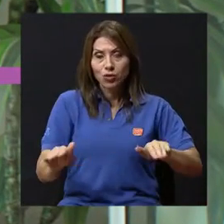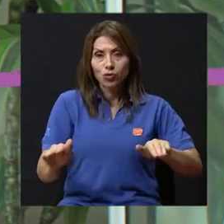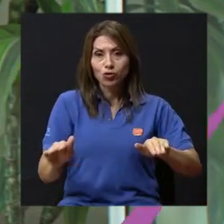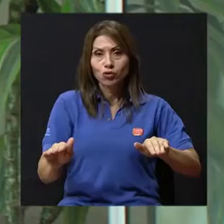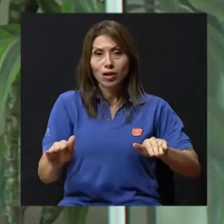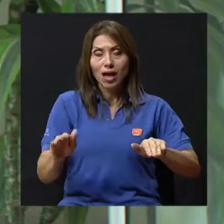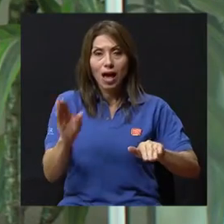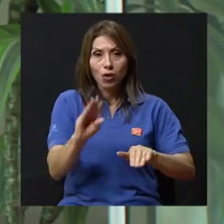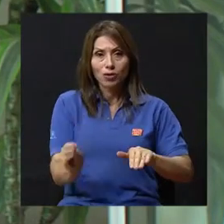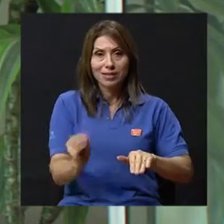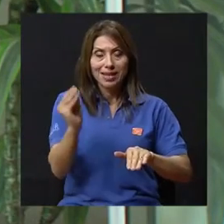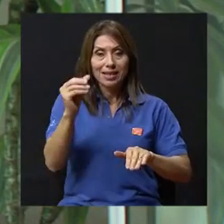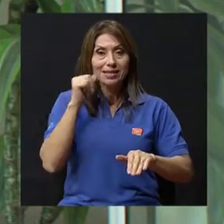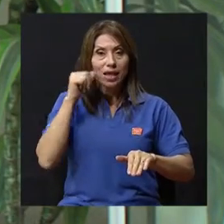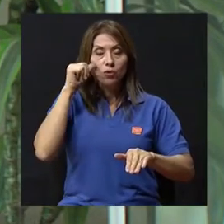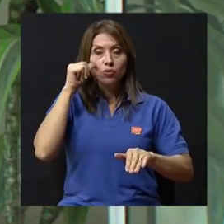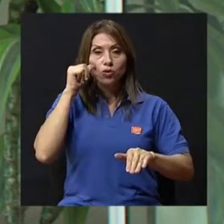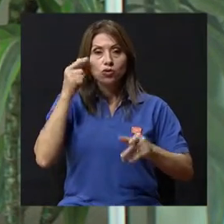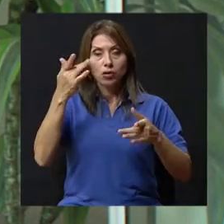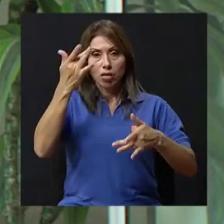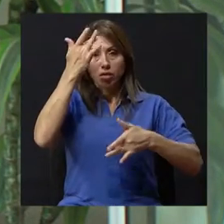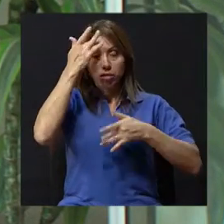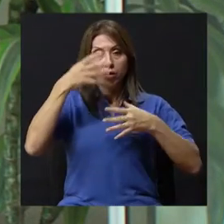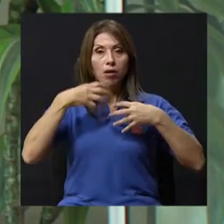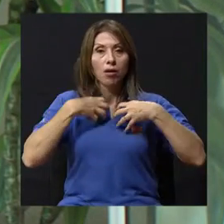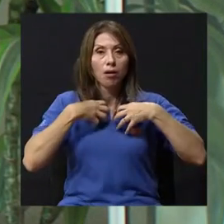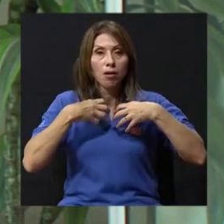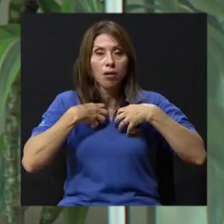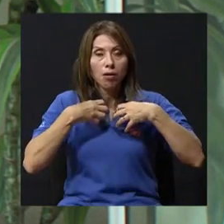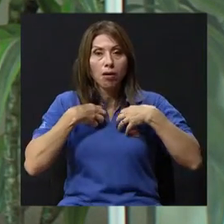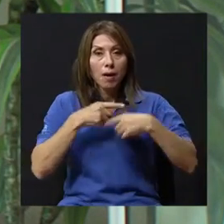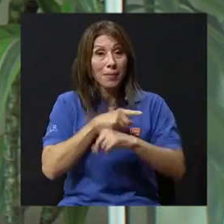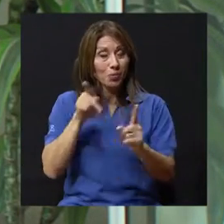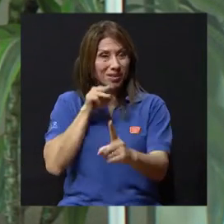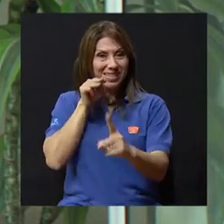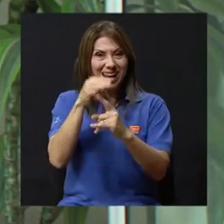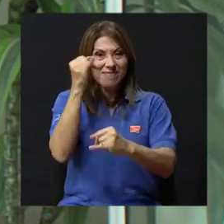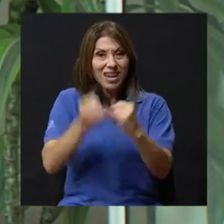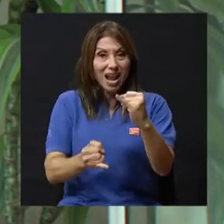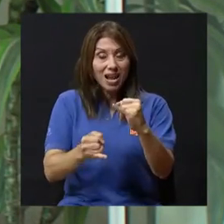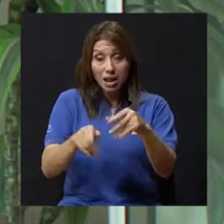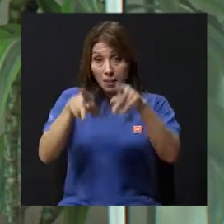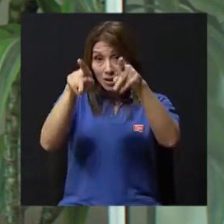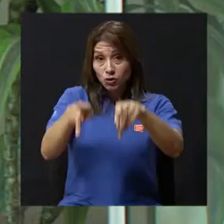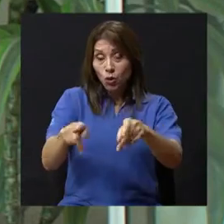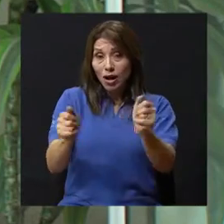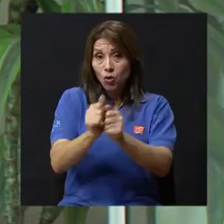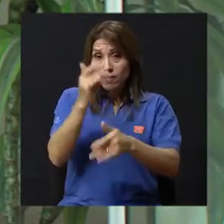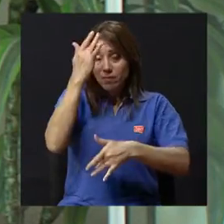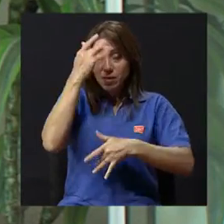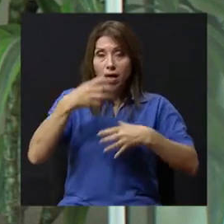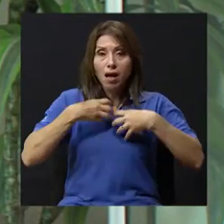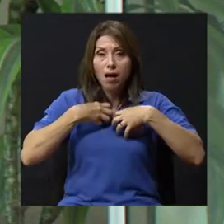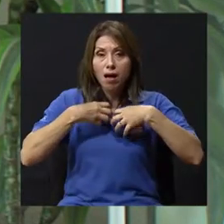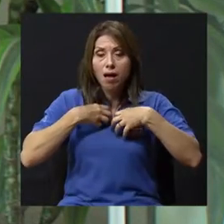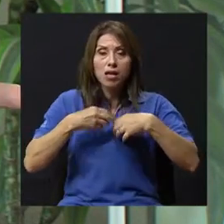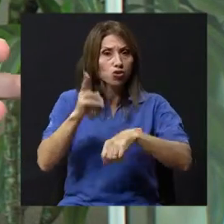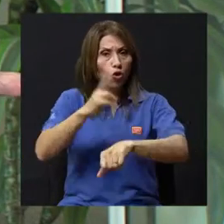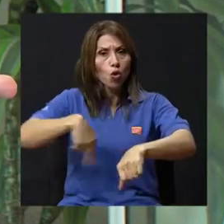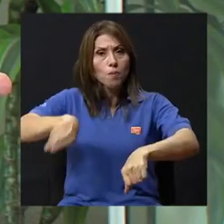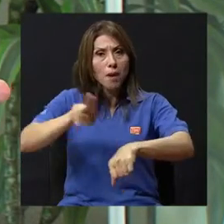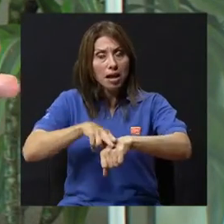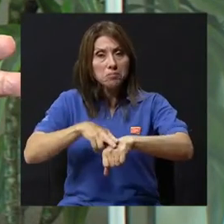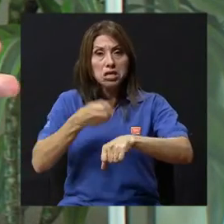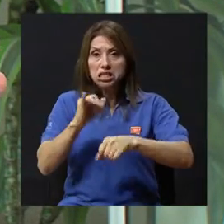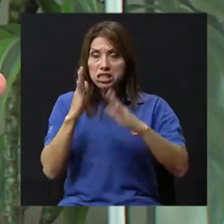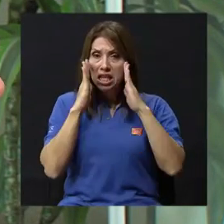adolescentes y en los adultos. Y el mensaje final es que es una persona normal, que si se trata en forma adecuada, va